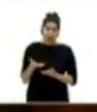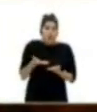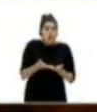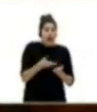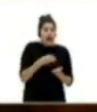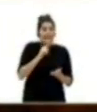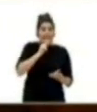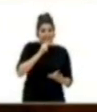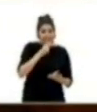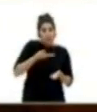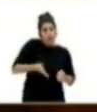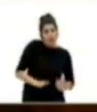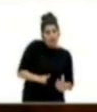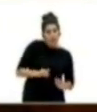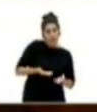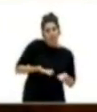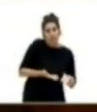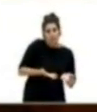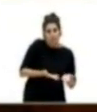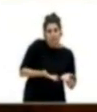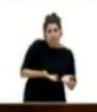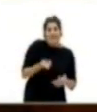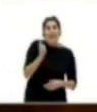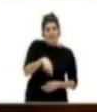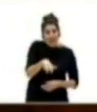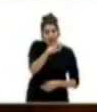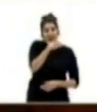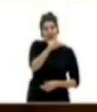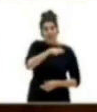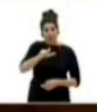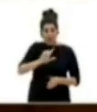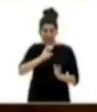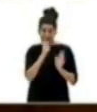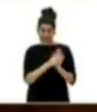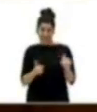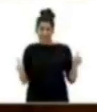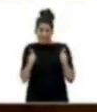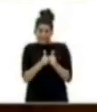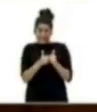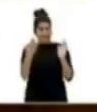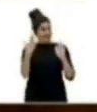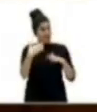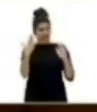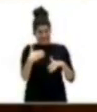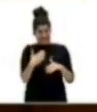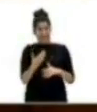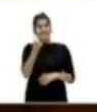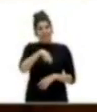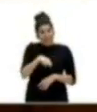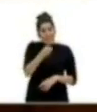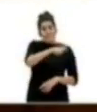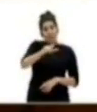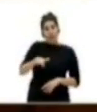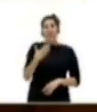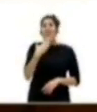y a sus nietas, a quienes también se quedaron sin la ley de dependencia, a las personas mayores de 50